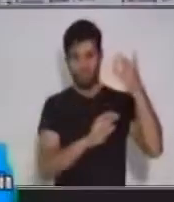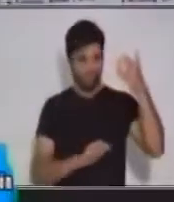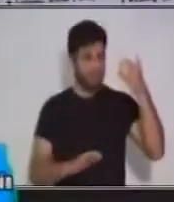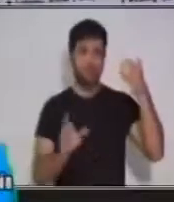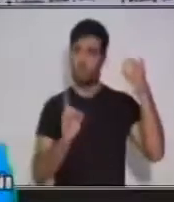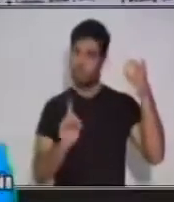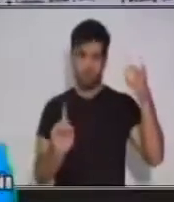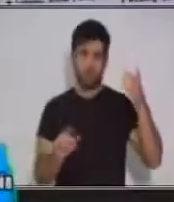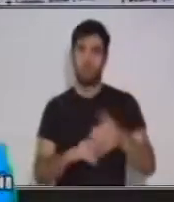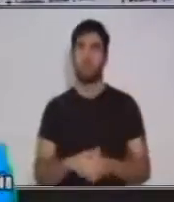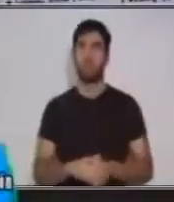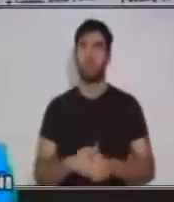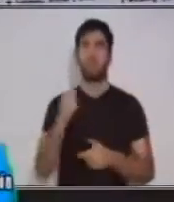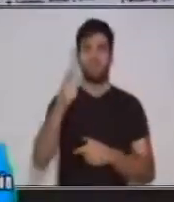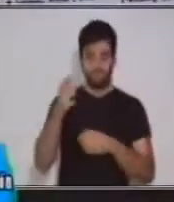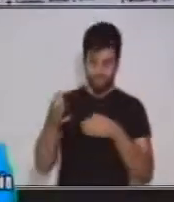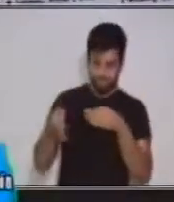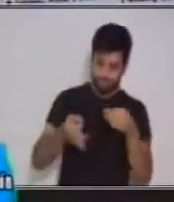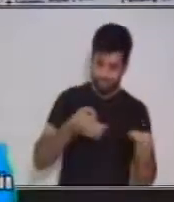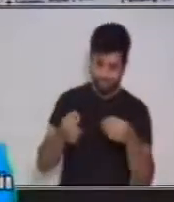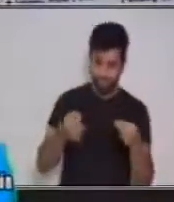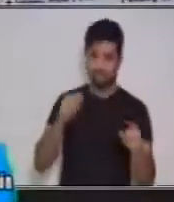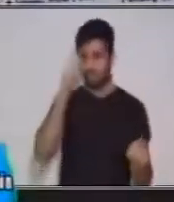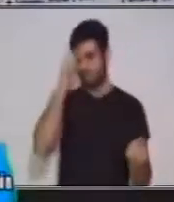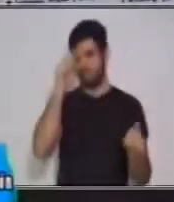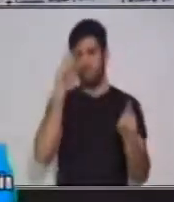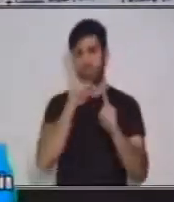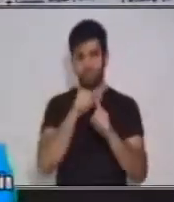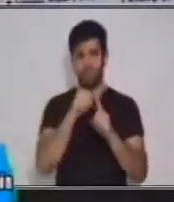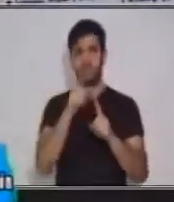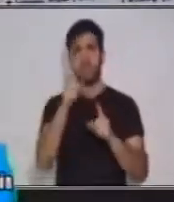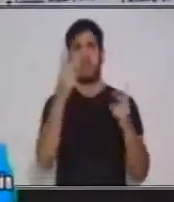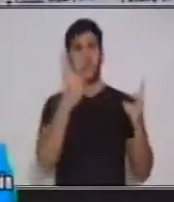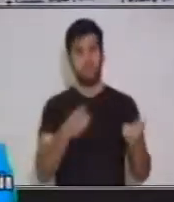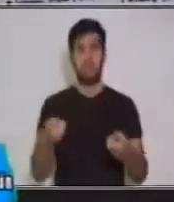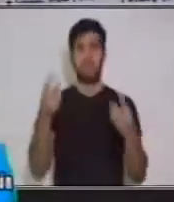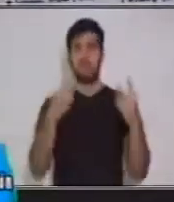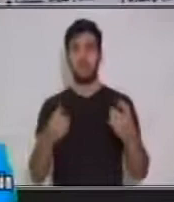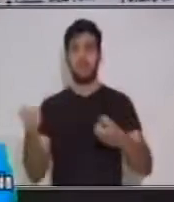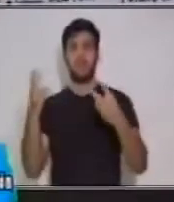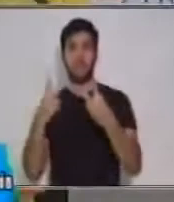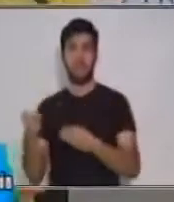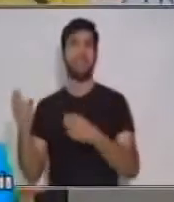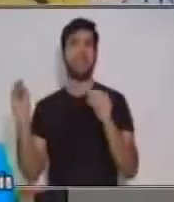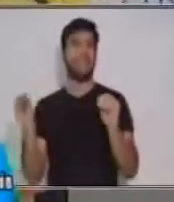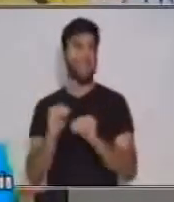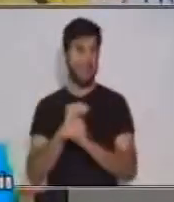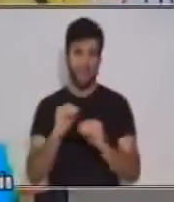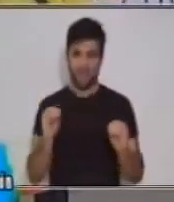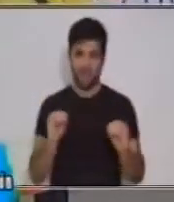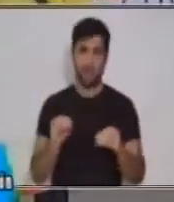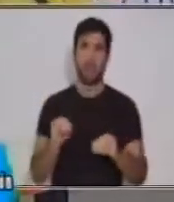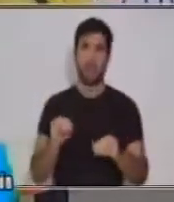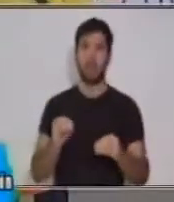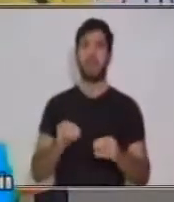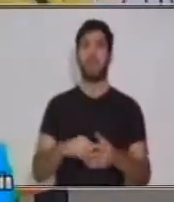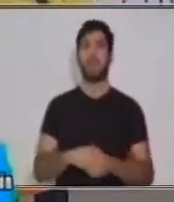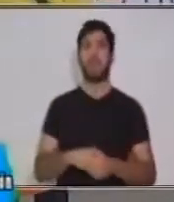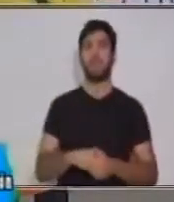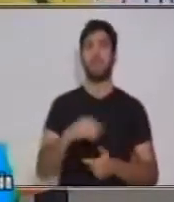es sintético, explicativo, no debe ser repetitivo, se utiliza para captar la